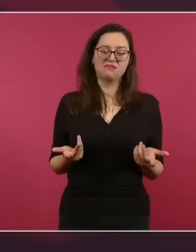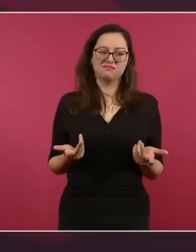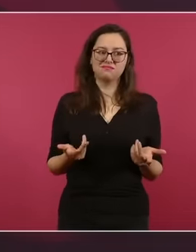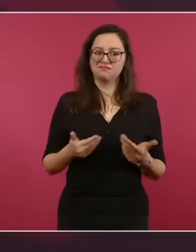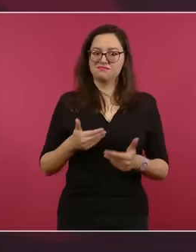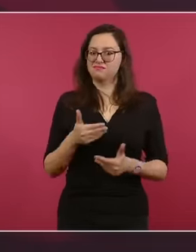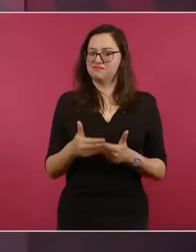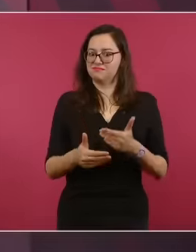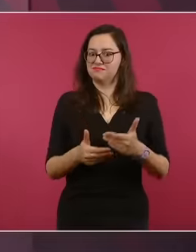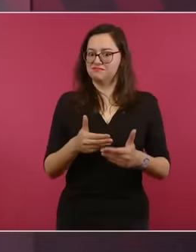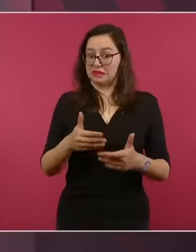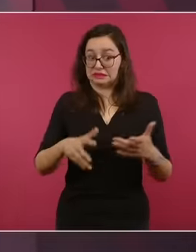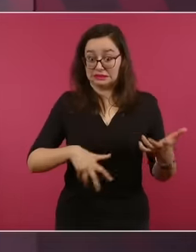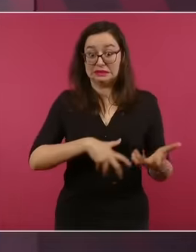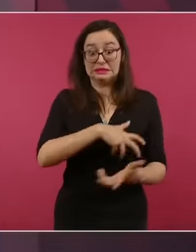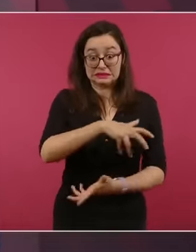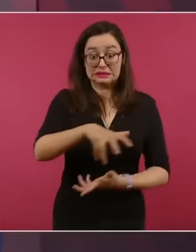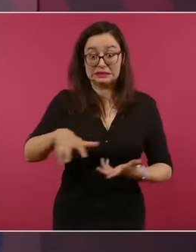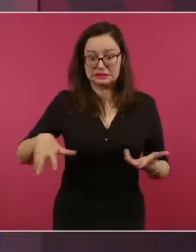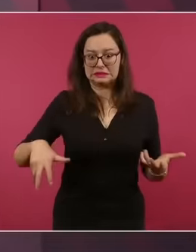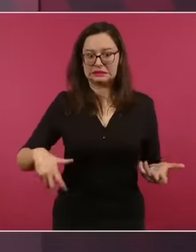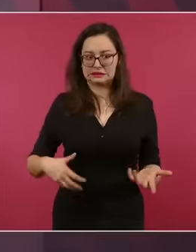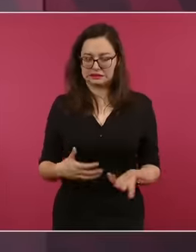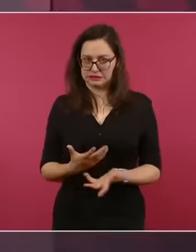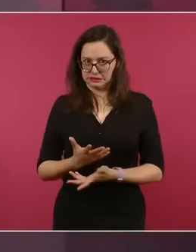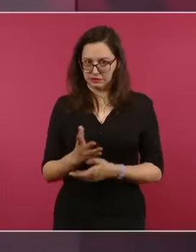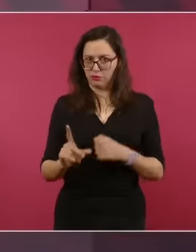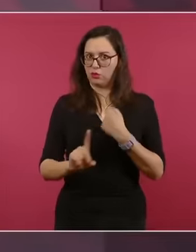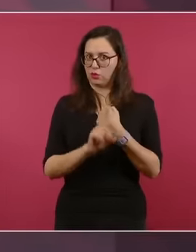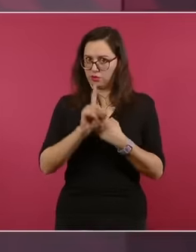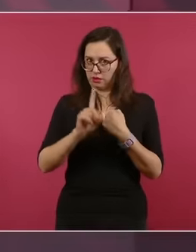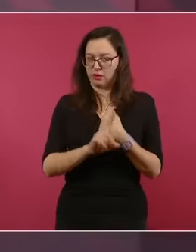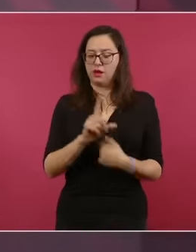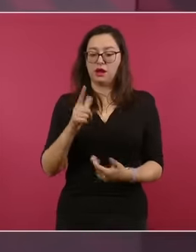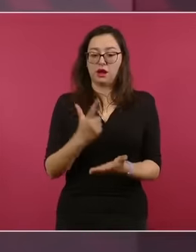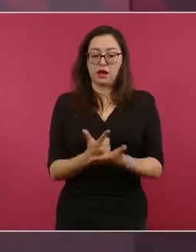Y la justicia tiene que ser rápida y expedita